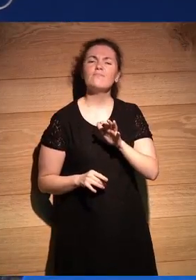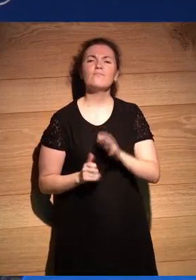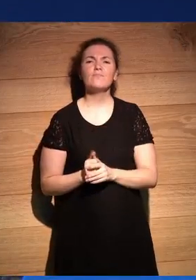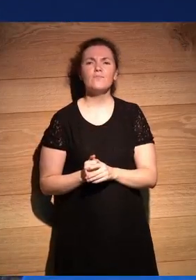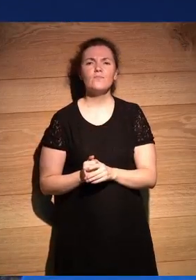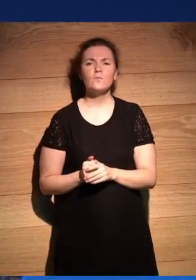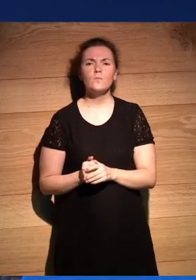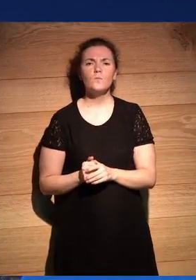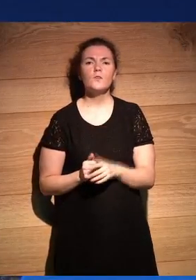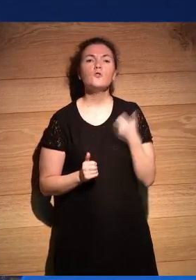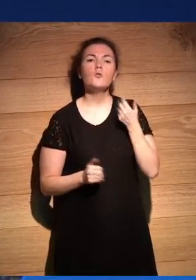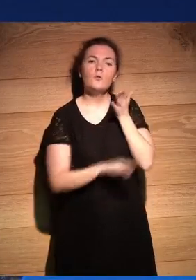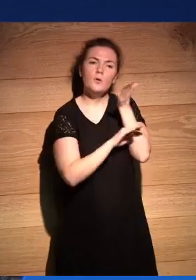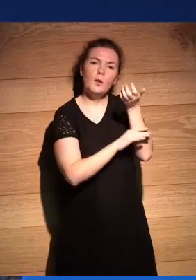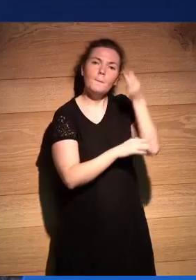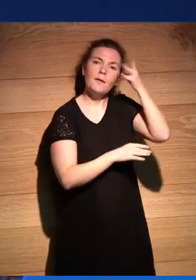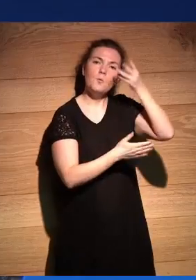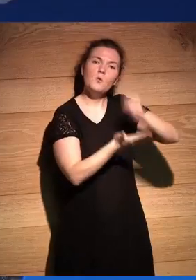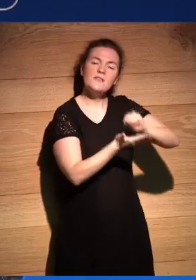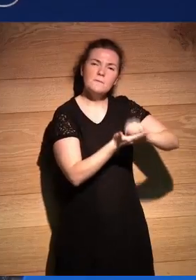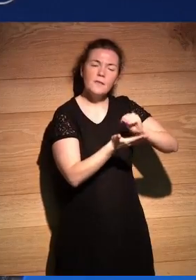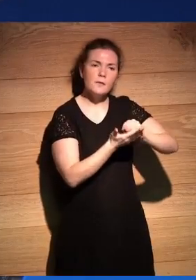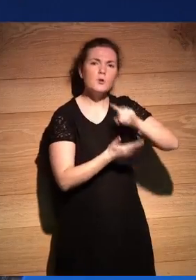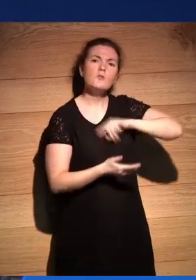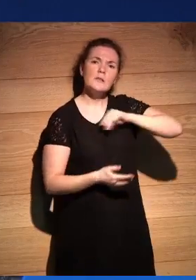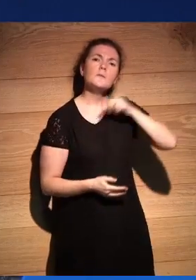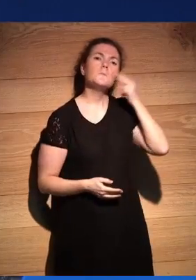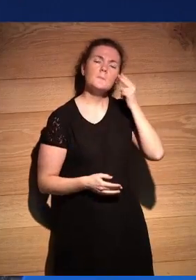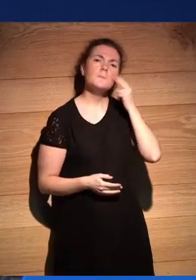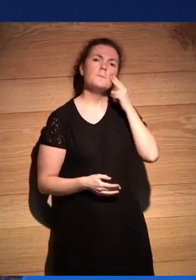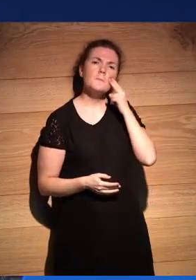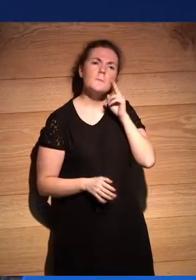yo he estado muchas veces en México y he sentido miedo en México